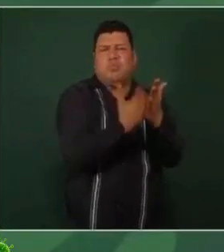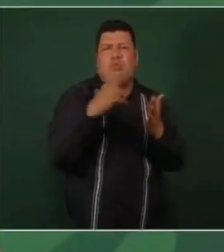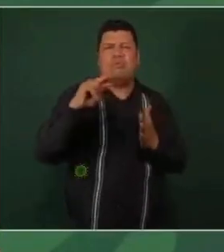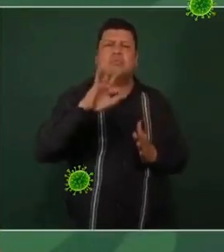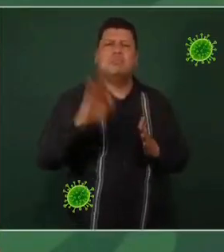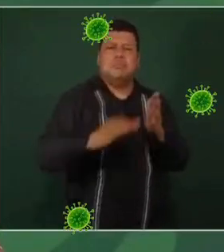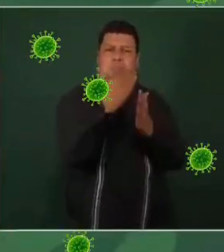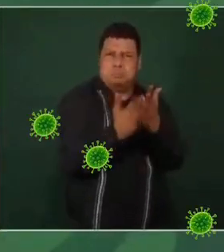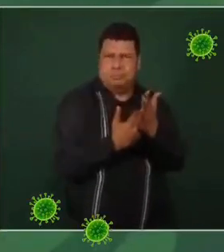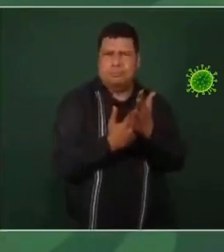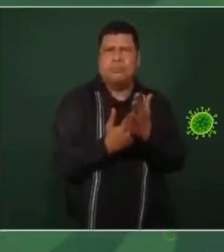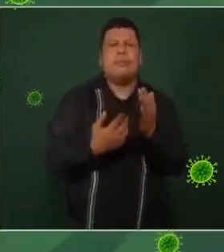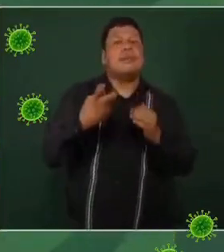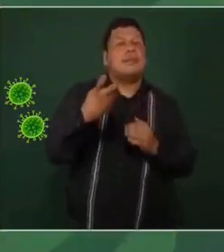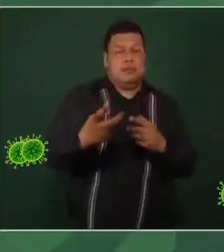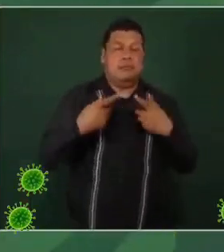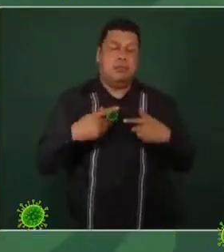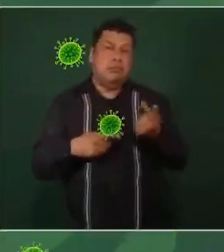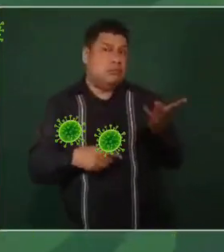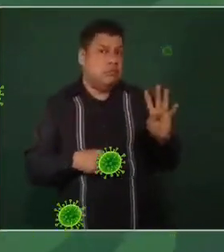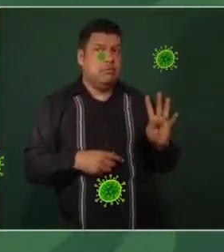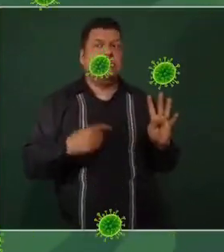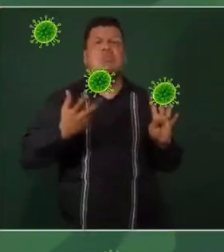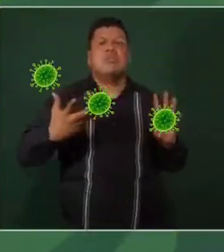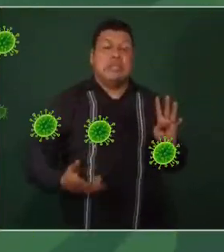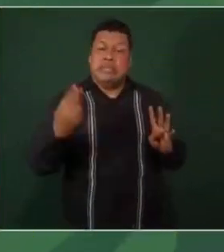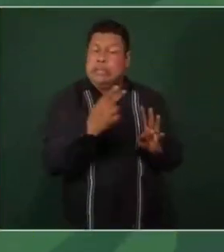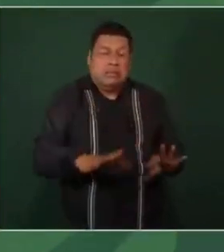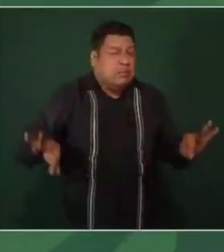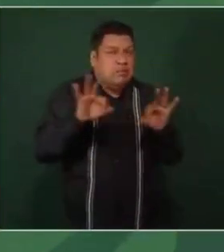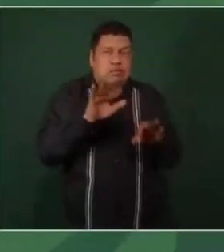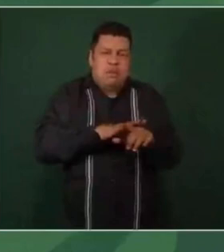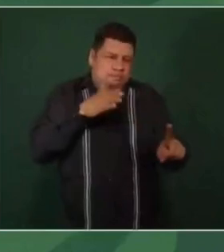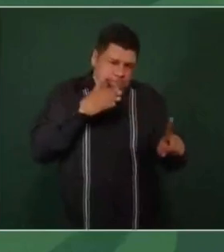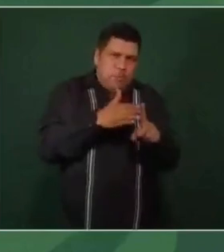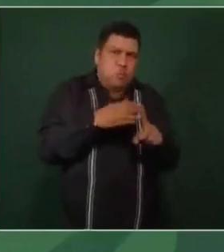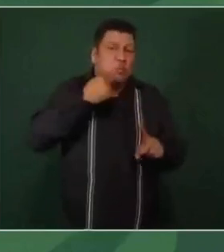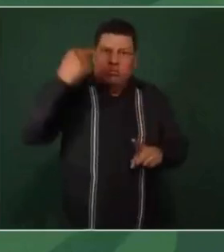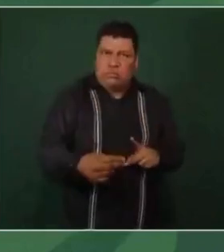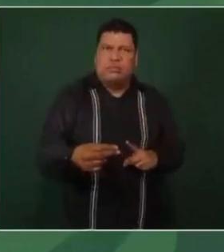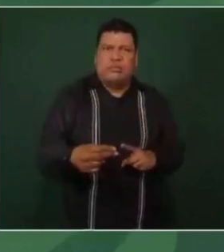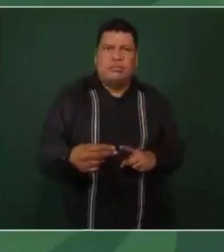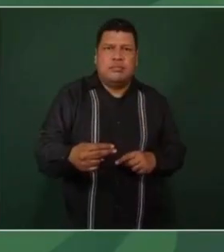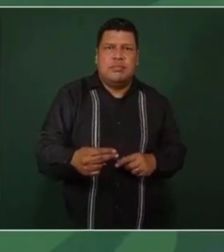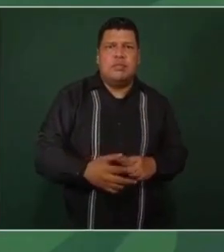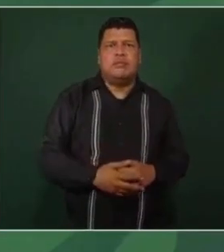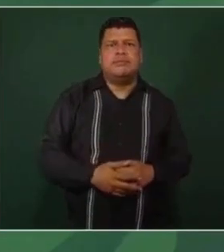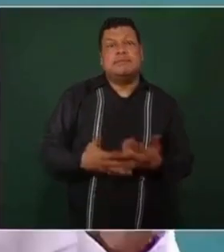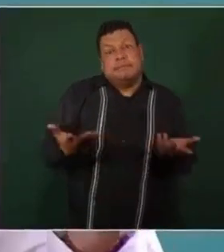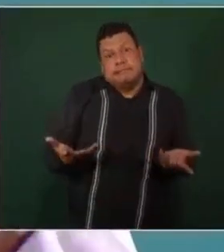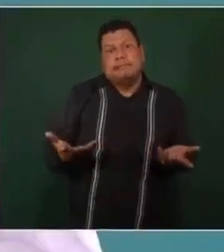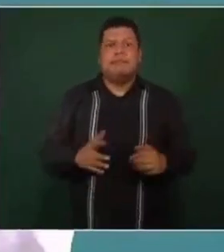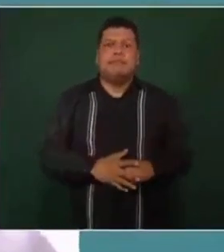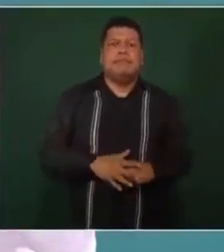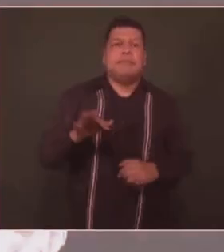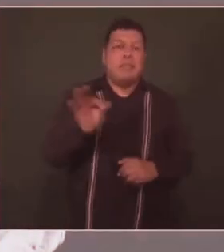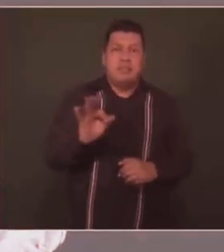80%. Entonces, es una población que se debe de atender de inmediato, con urgencia. Si